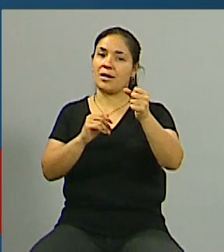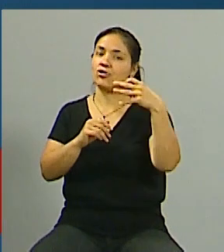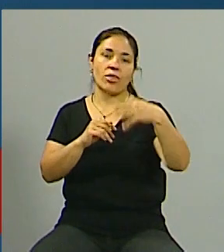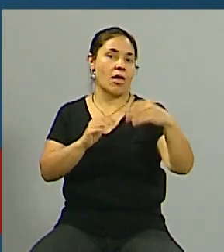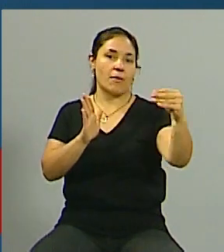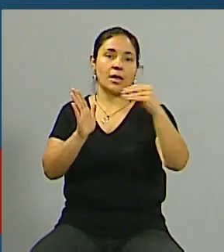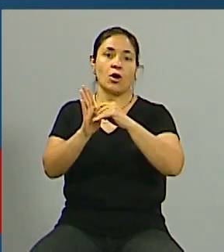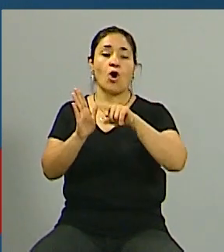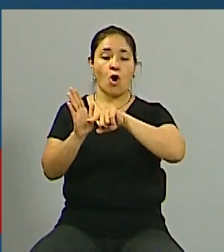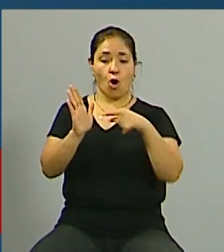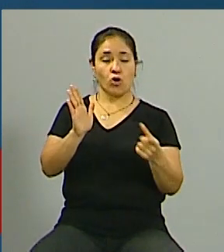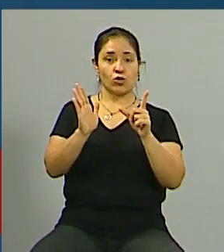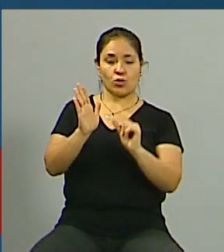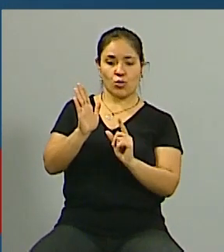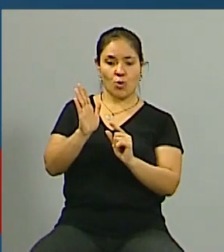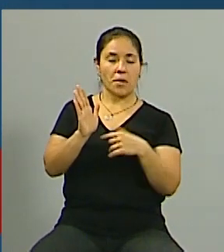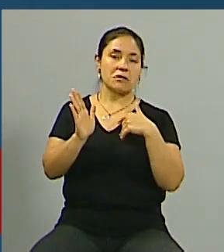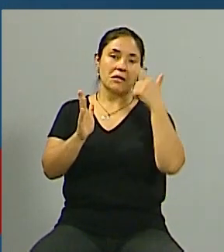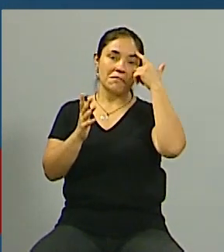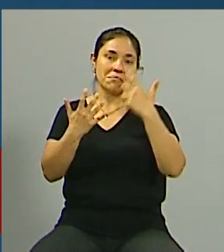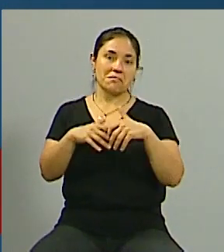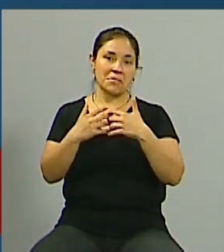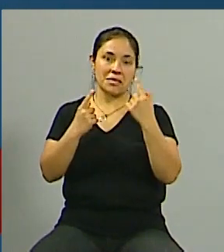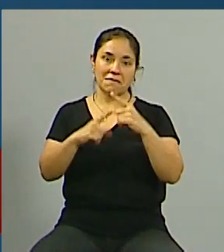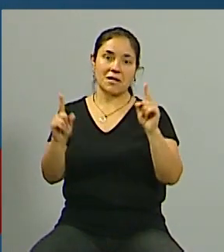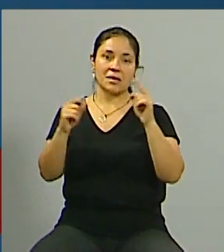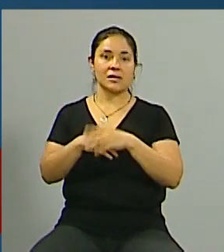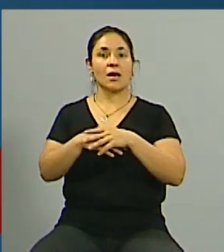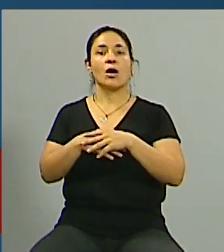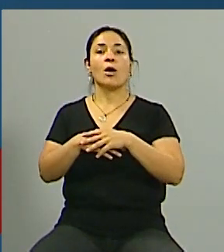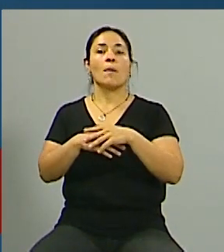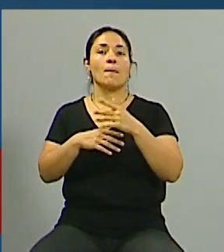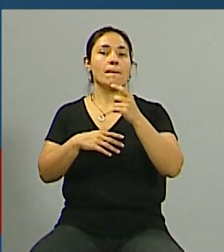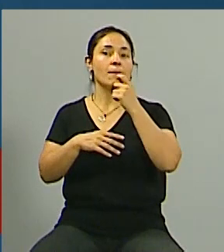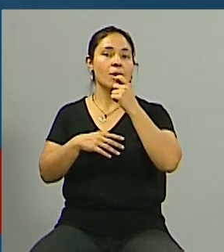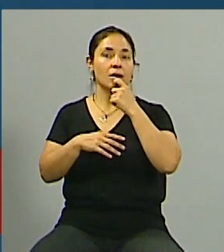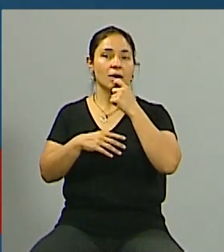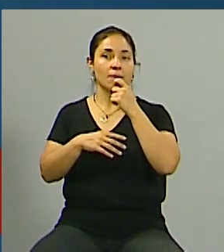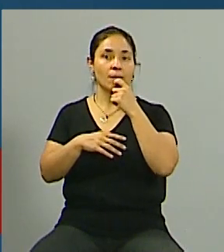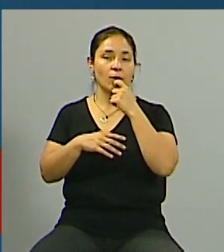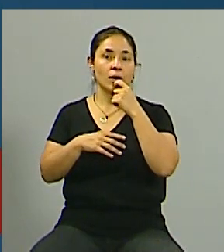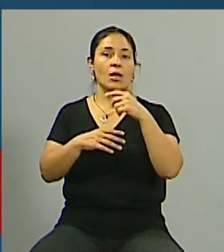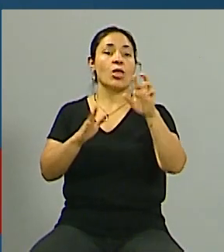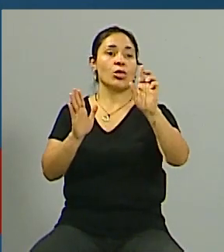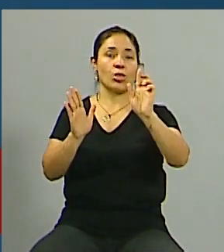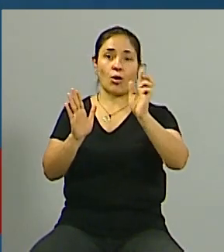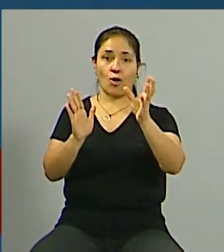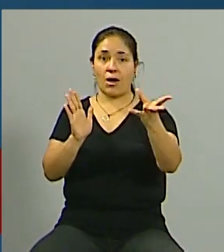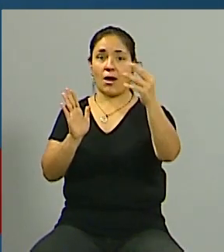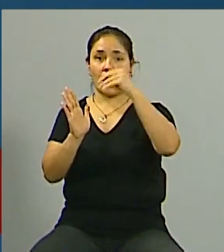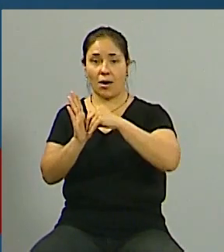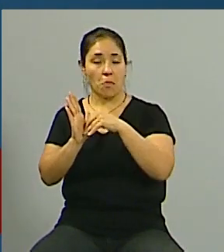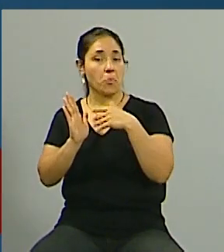artículo que se prestaba a interpretación que hablaba de la obligación de dar cosas en este caso entraba el dólar como